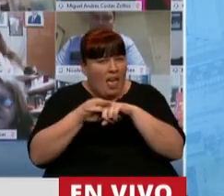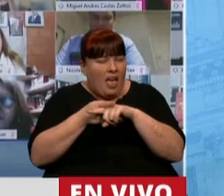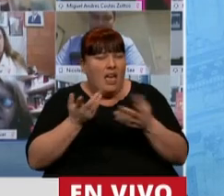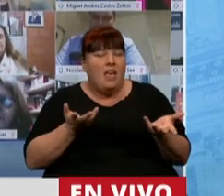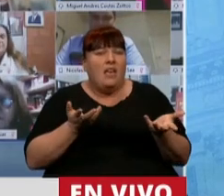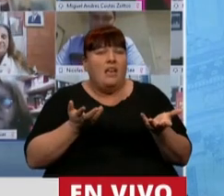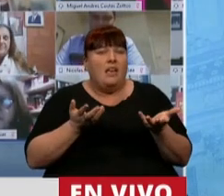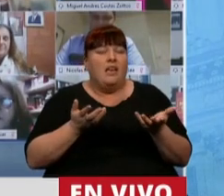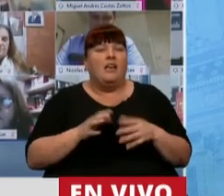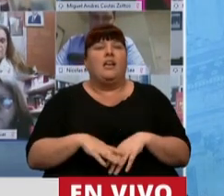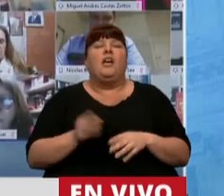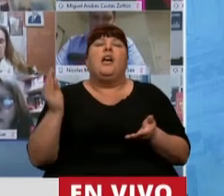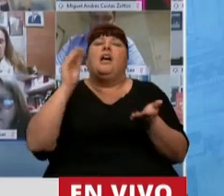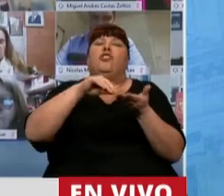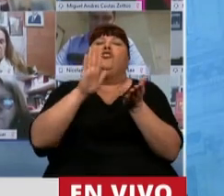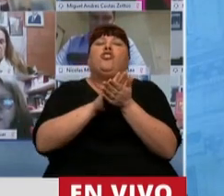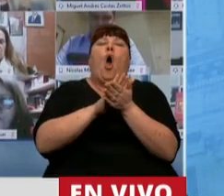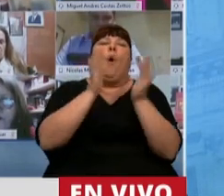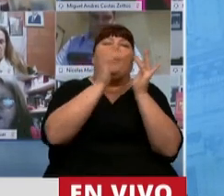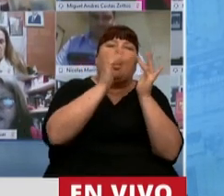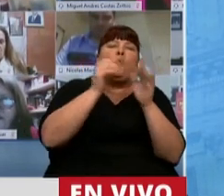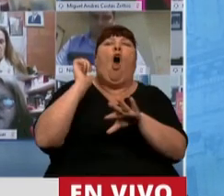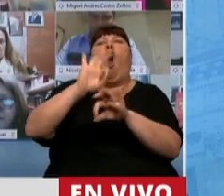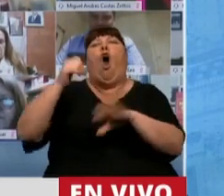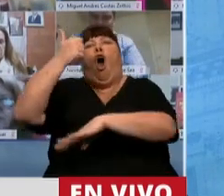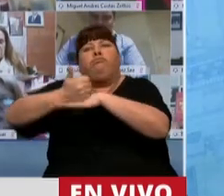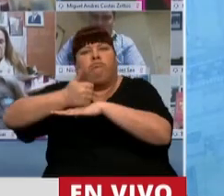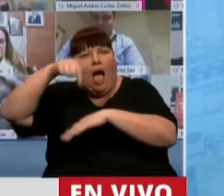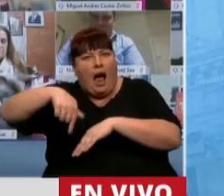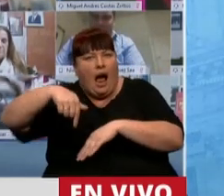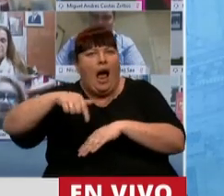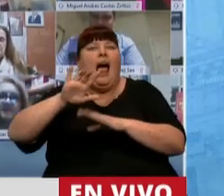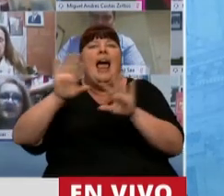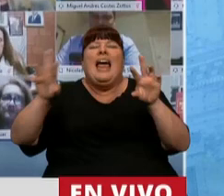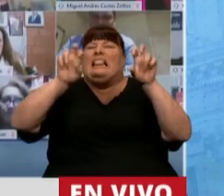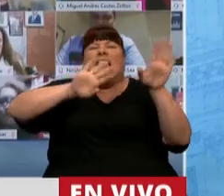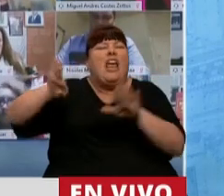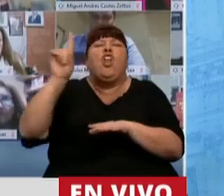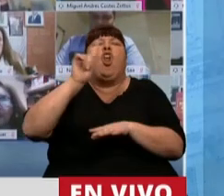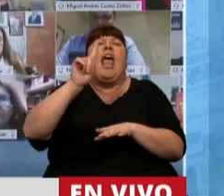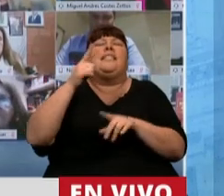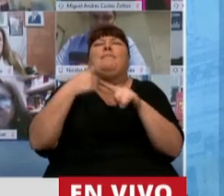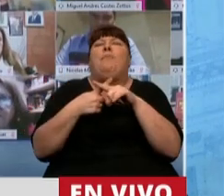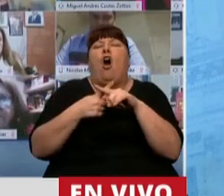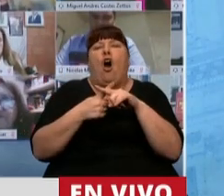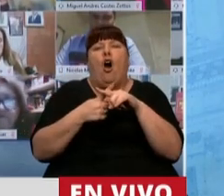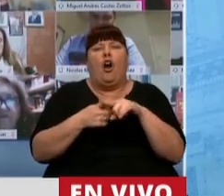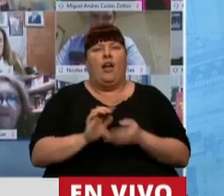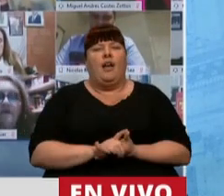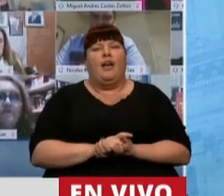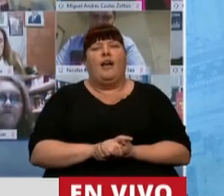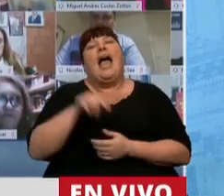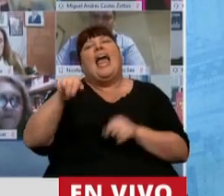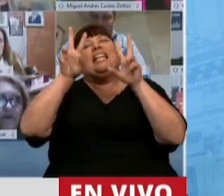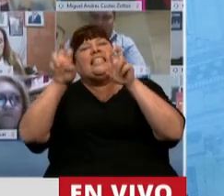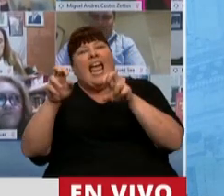la complementación entre lo virtual y lo presencial, y de aislar esos temas, porque no es el tema que para